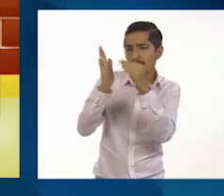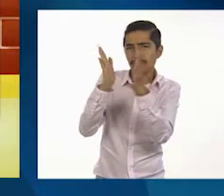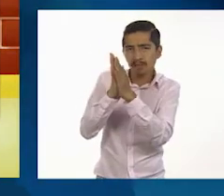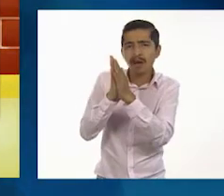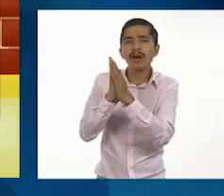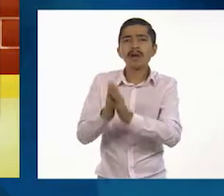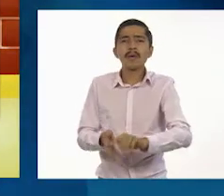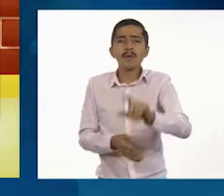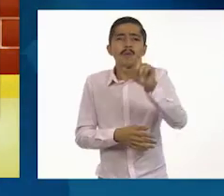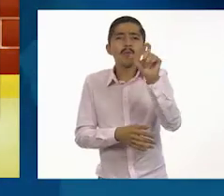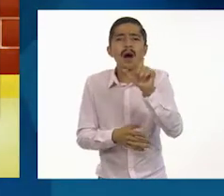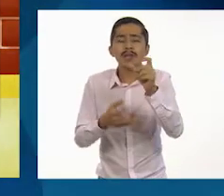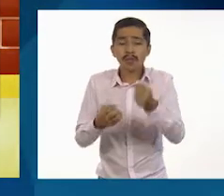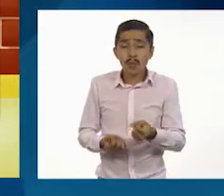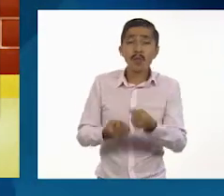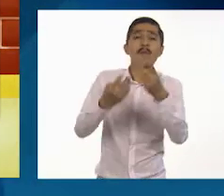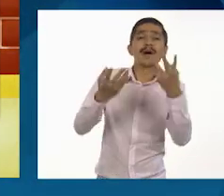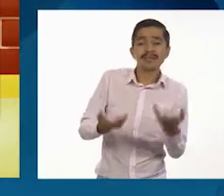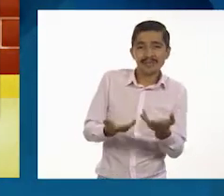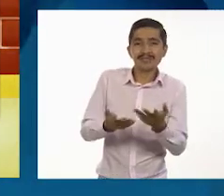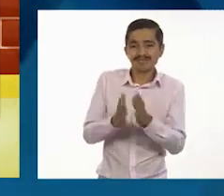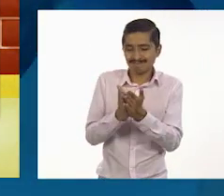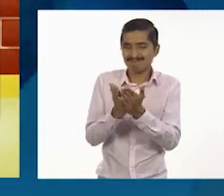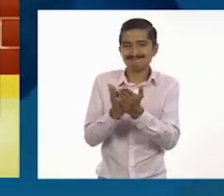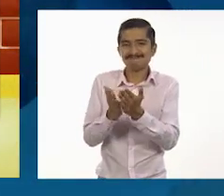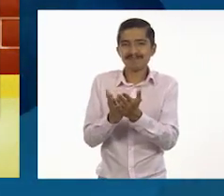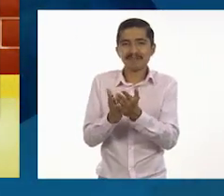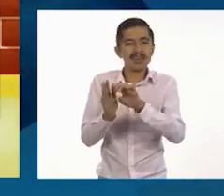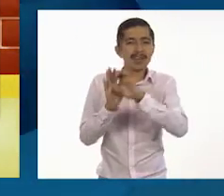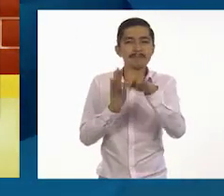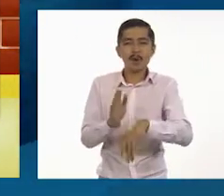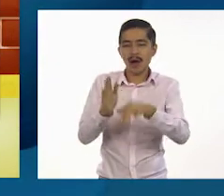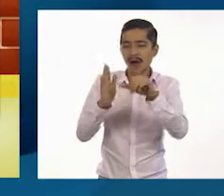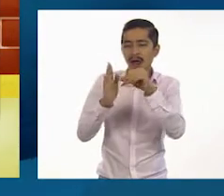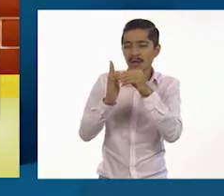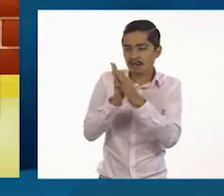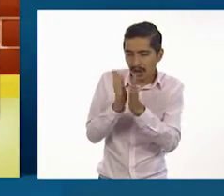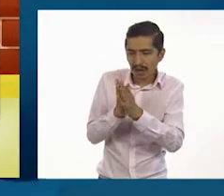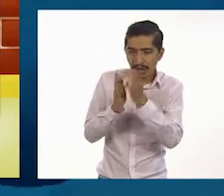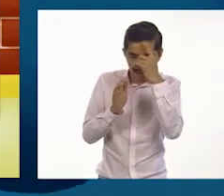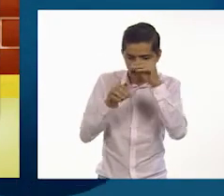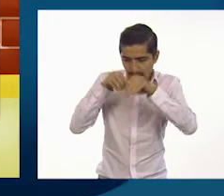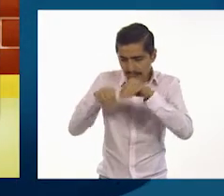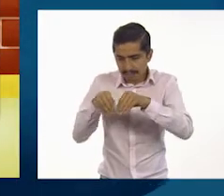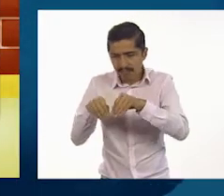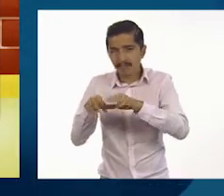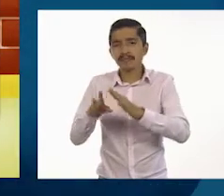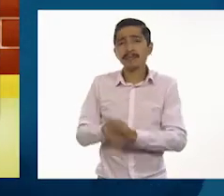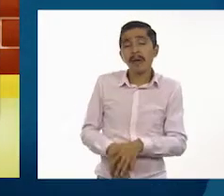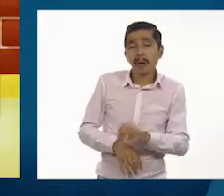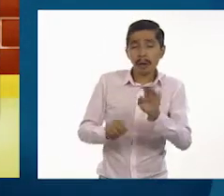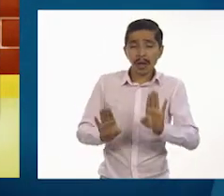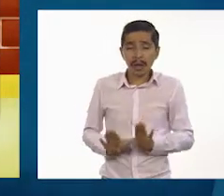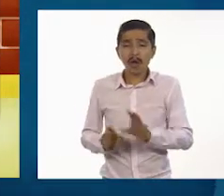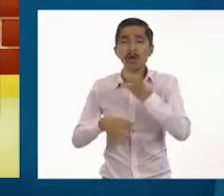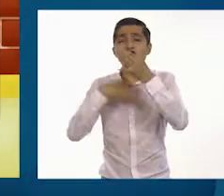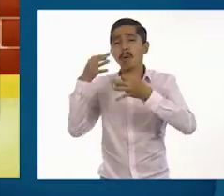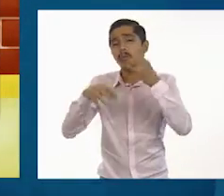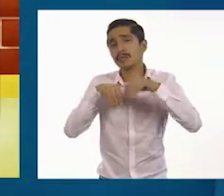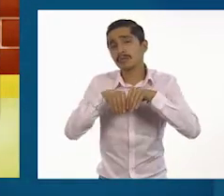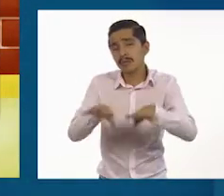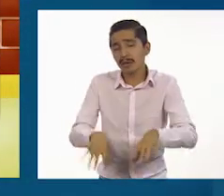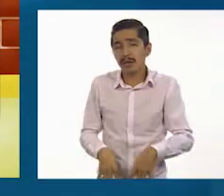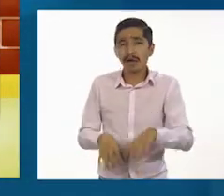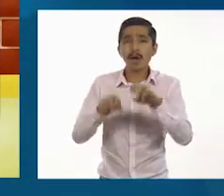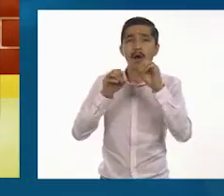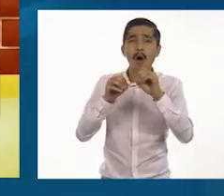se incluirá de cada uno. Por ejemplo, artículos, características, notas de noticias y